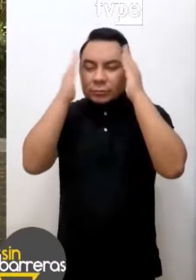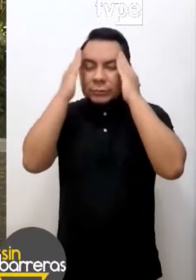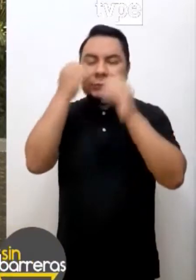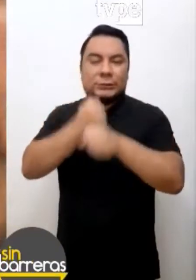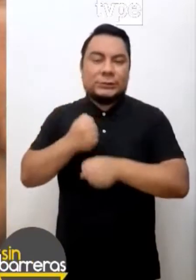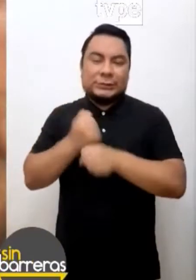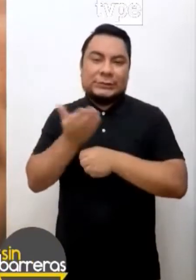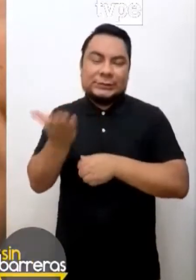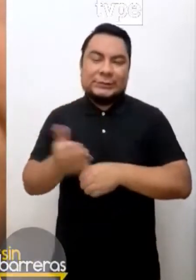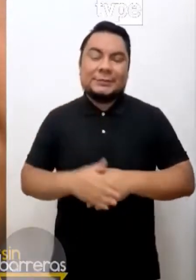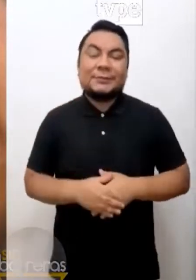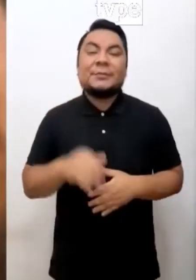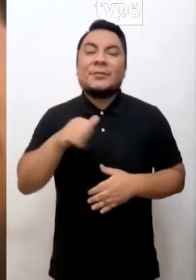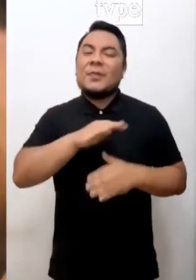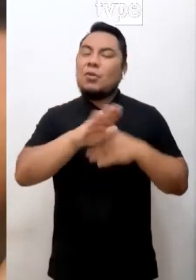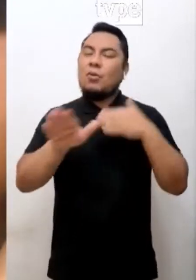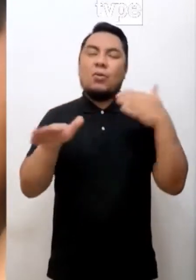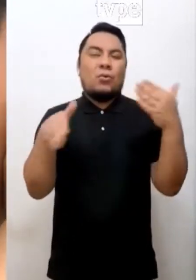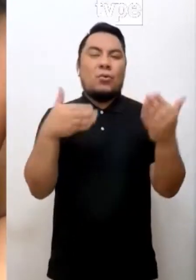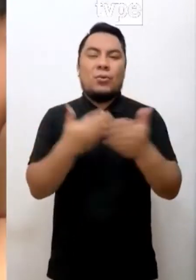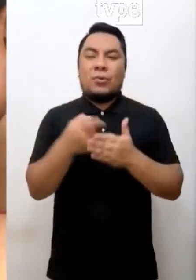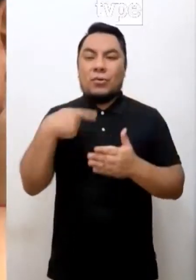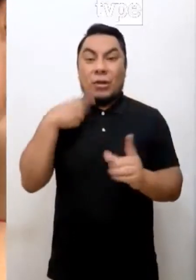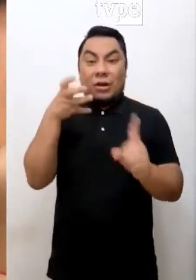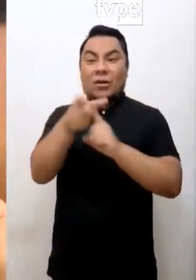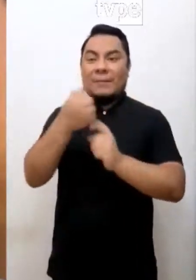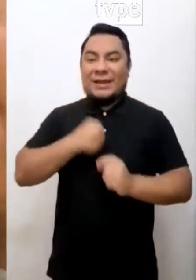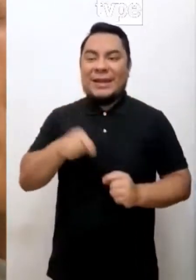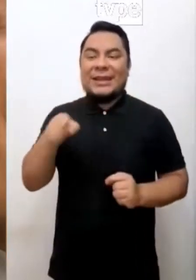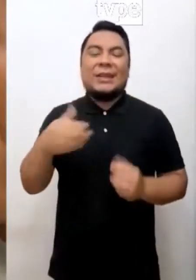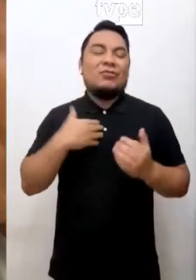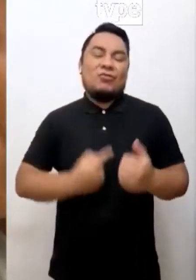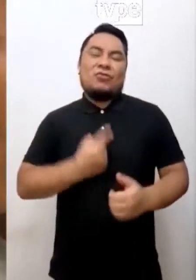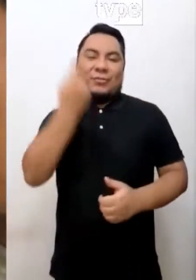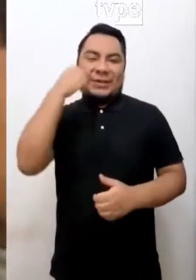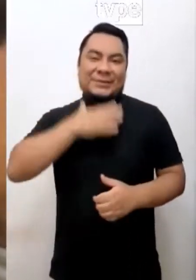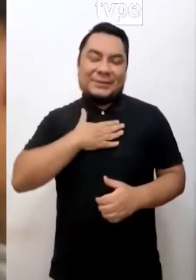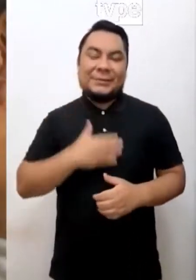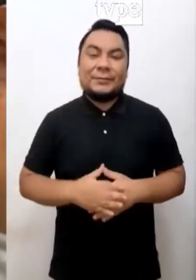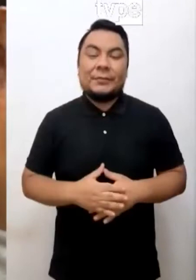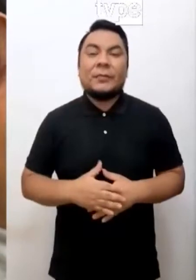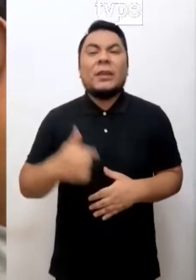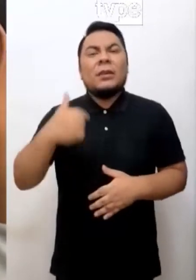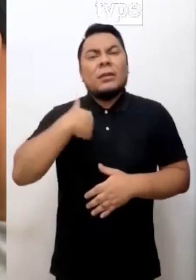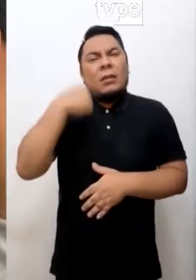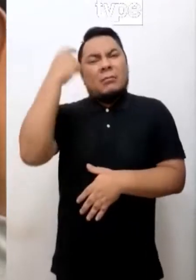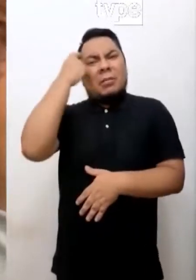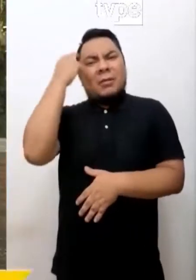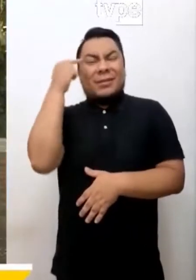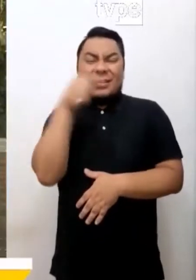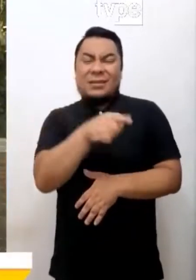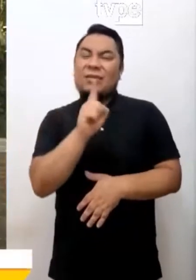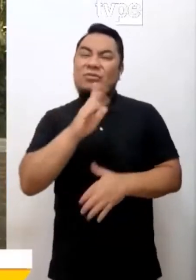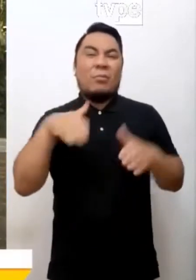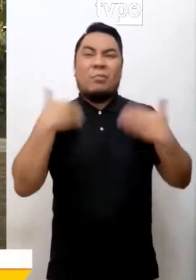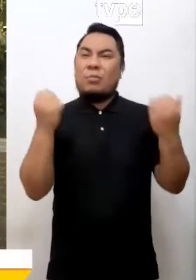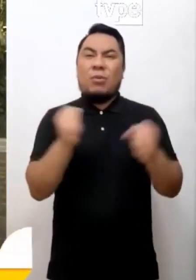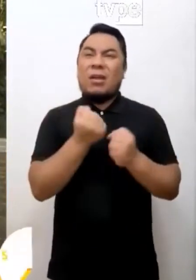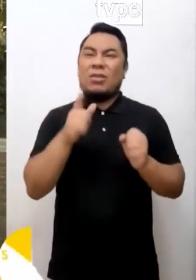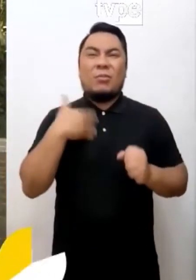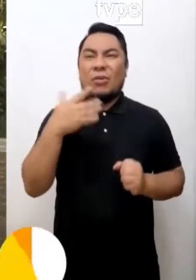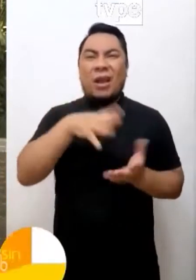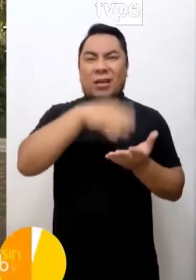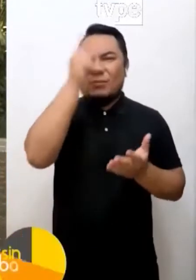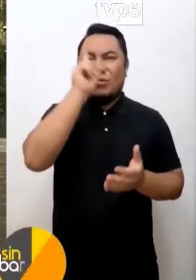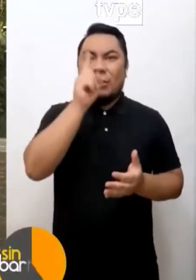dedicación y todo lo que logra mi hija es un orgullo para mí. Hemos pensado que habían cosas que no las iba a hacer